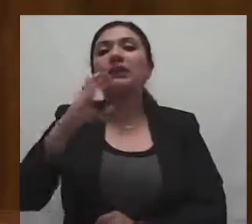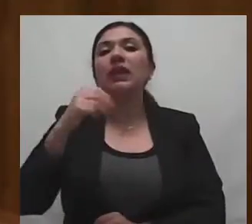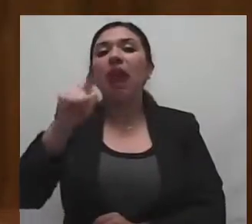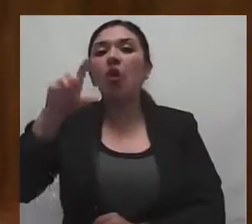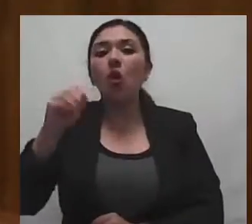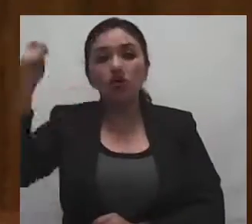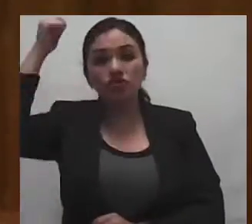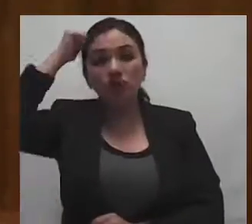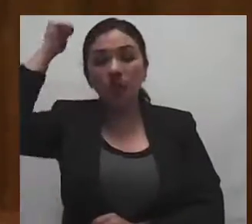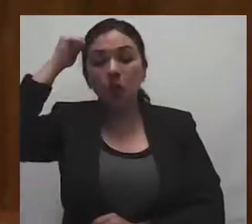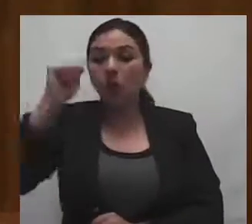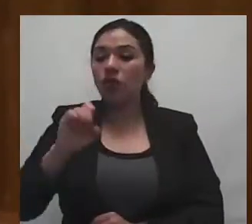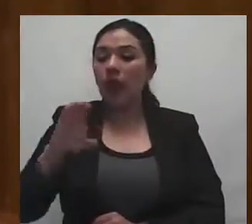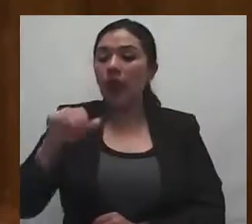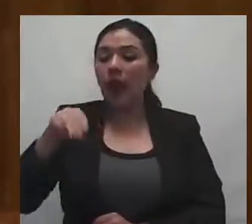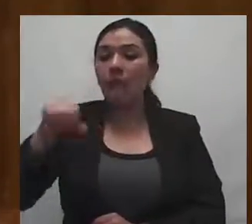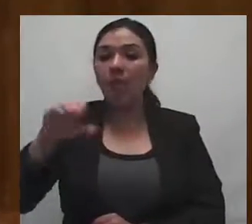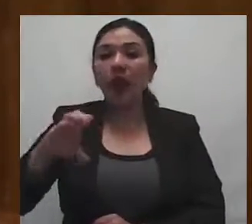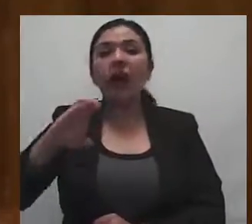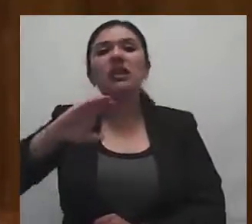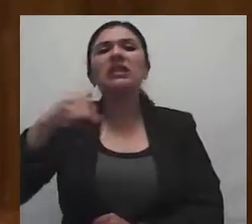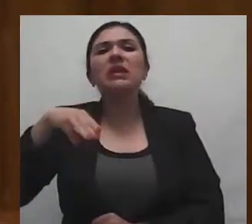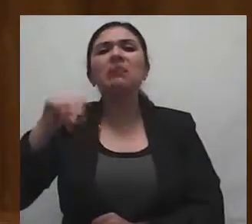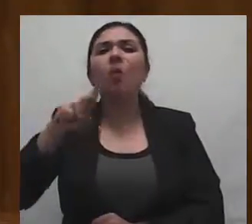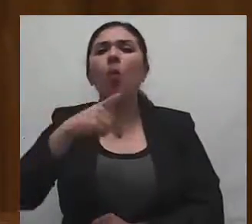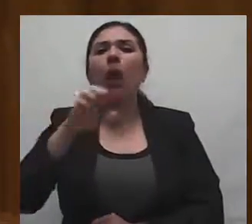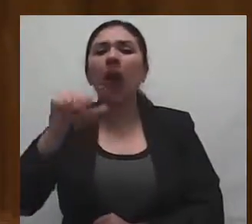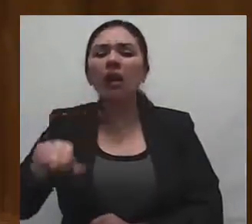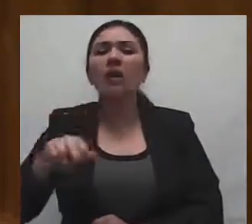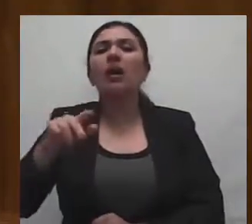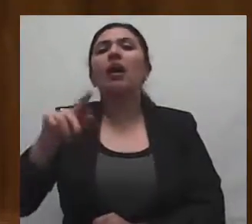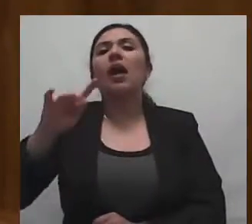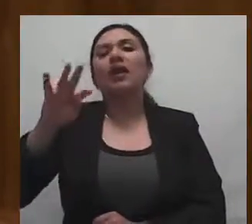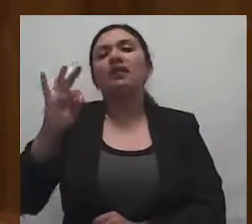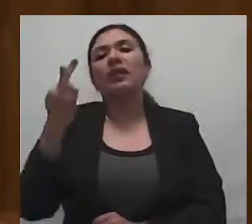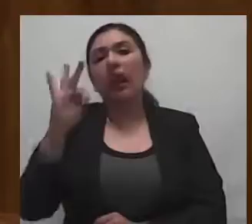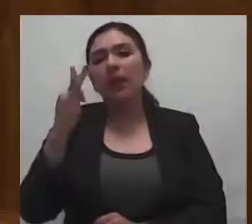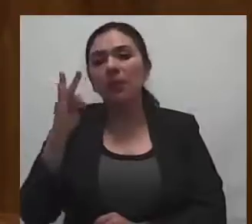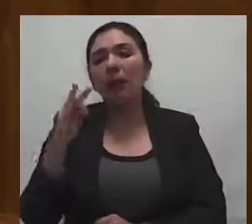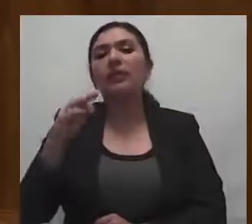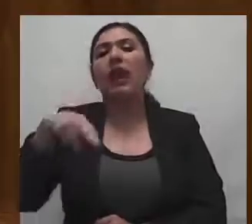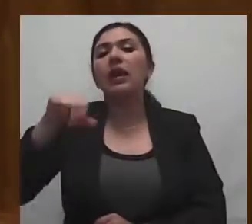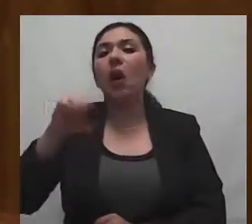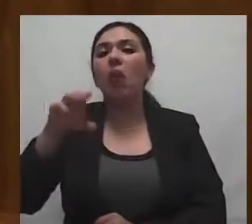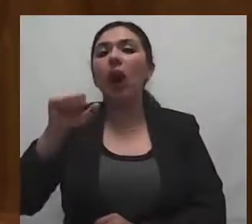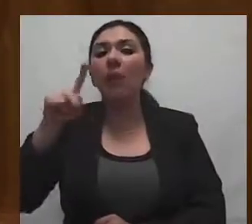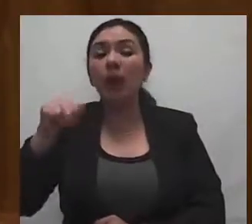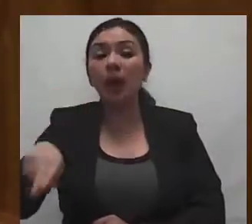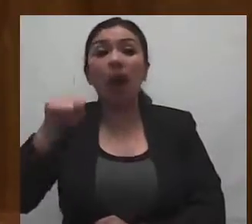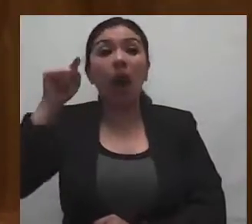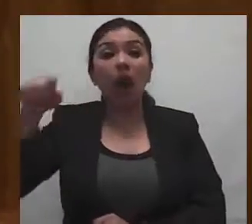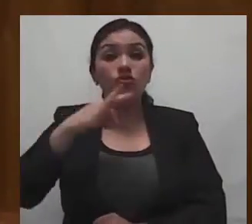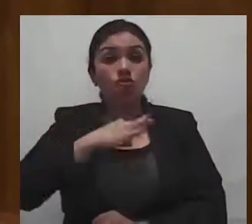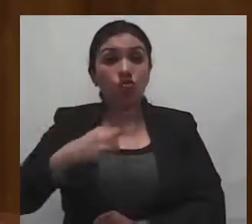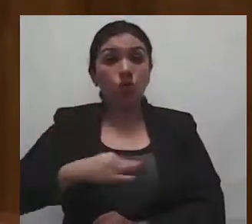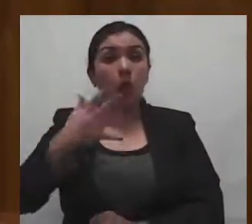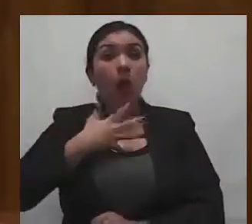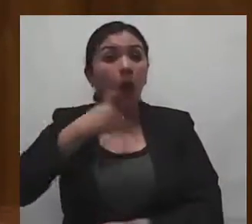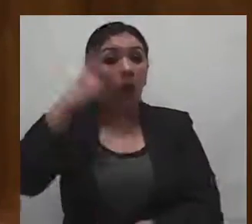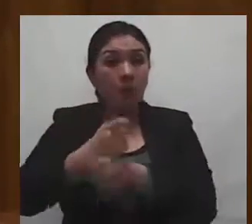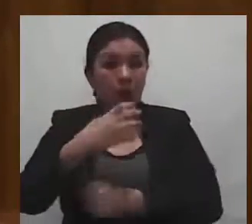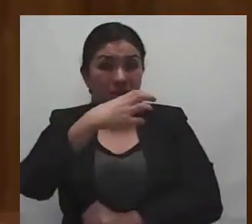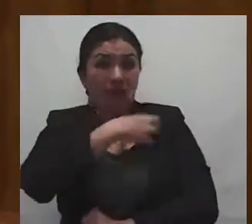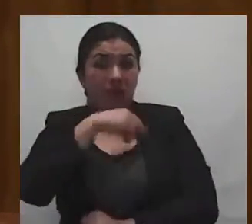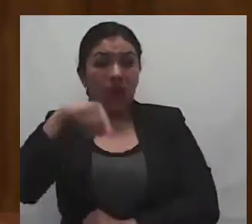Tecámac, Chimalhuacán, Naucalpan, Tlanepantla, mientras que en el Valle de Toluca se encuentran la capital del Estado, como